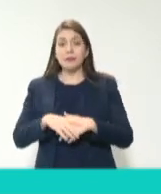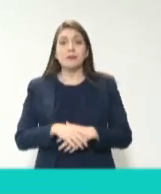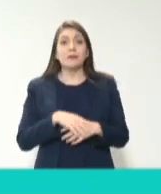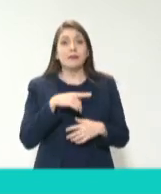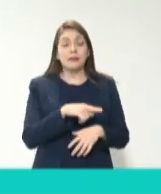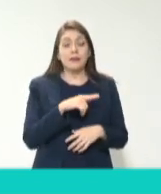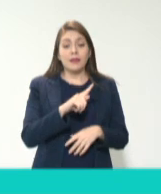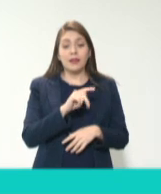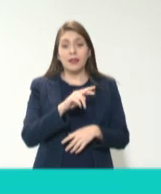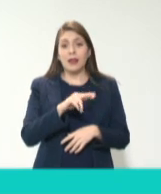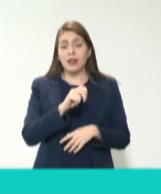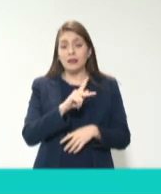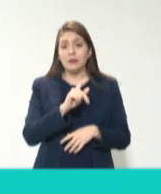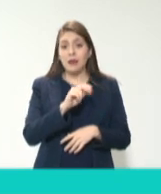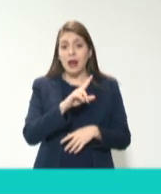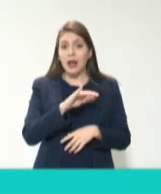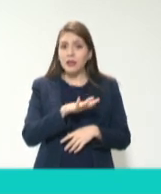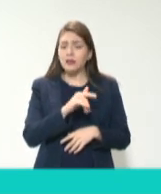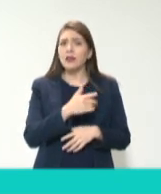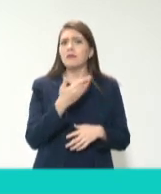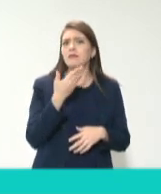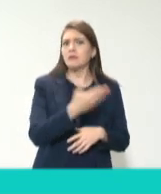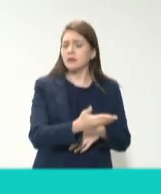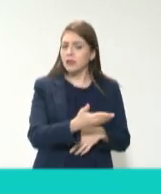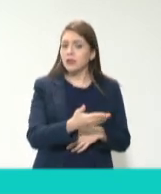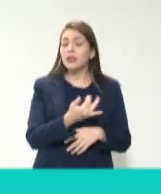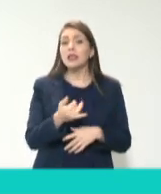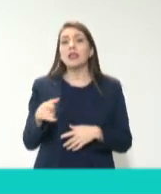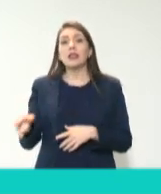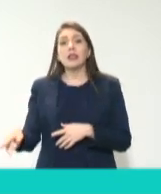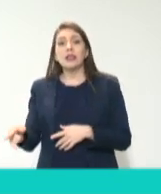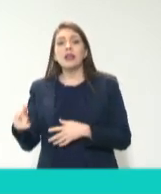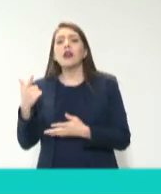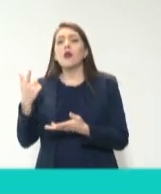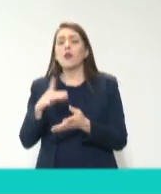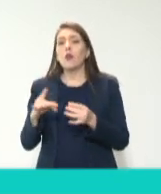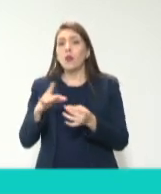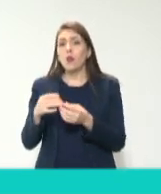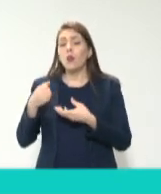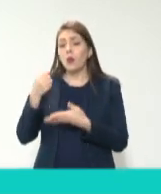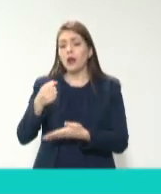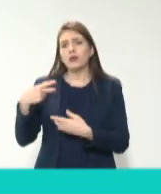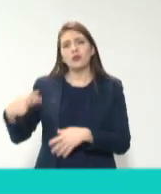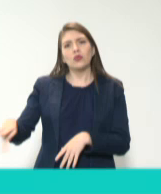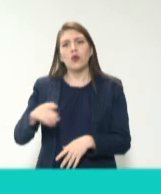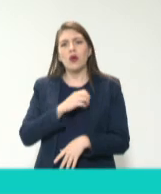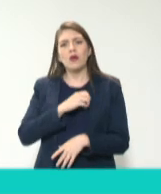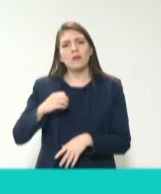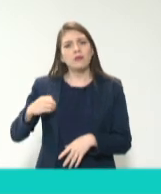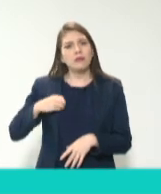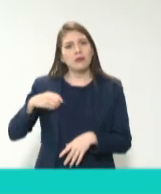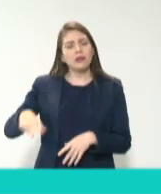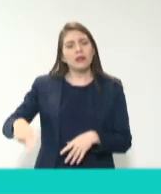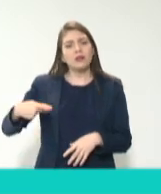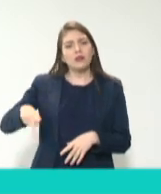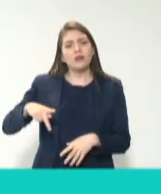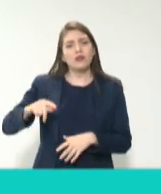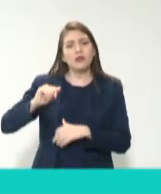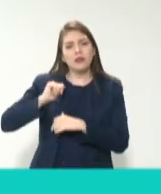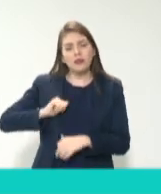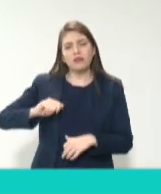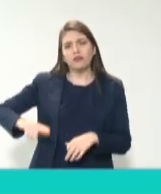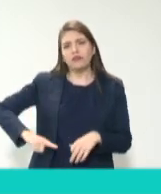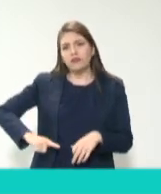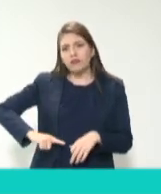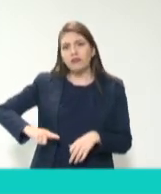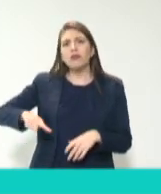ciudadano que exige un derecho y la rendición de cuentas es la obligación del gobernante de decir